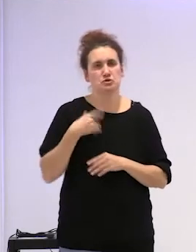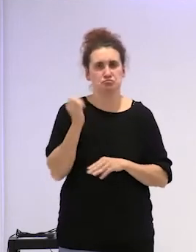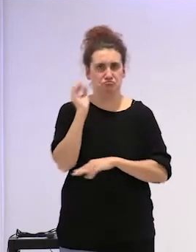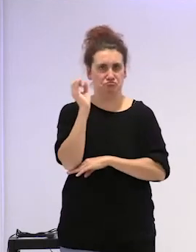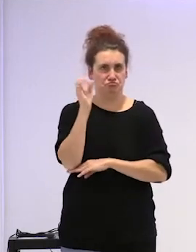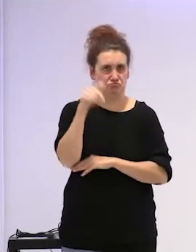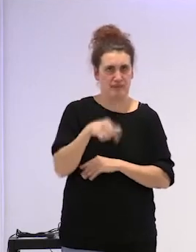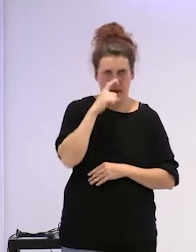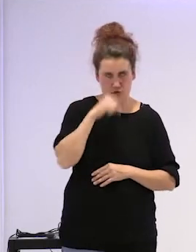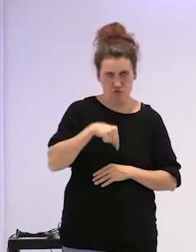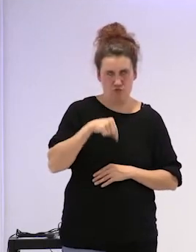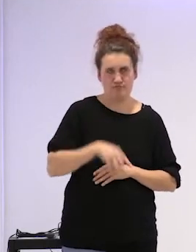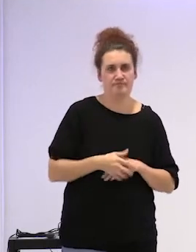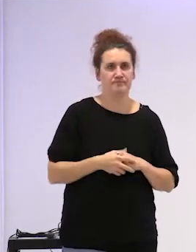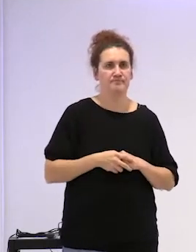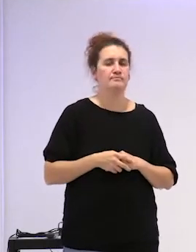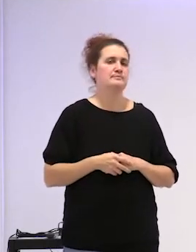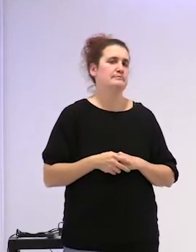este año